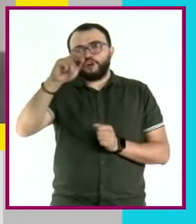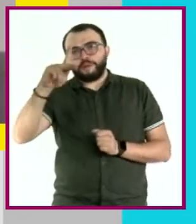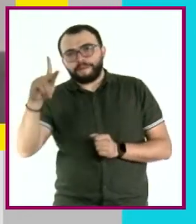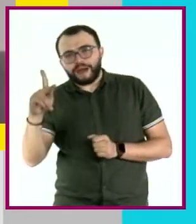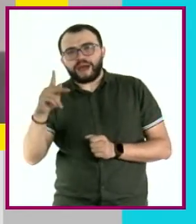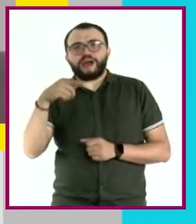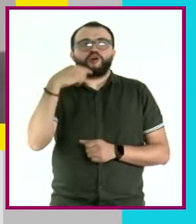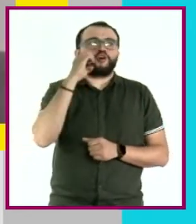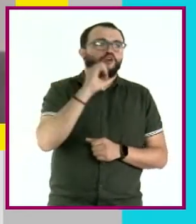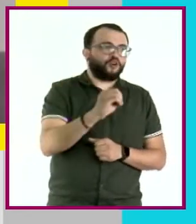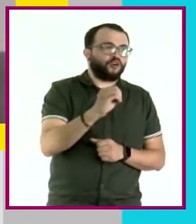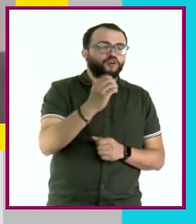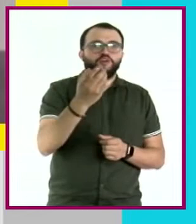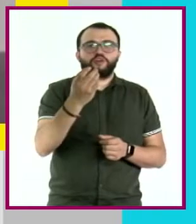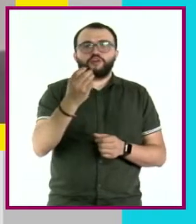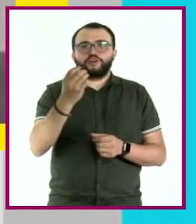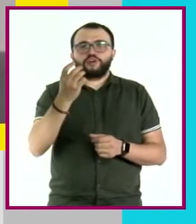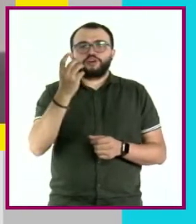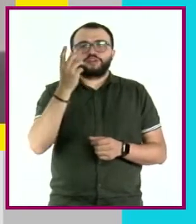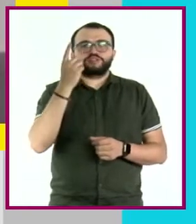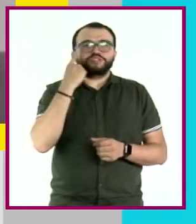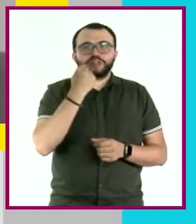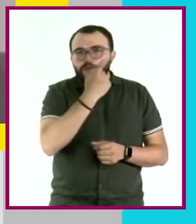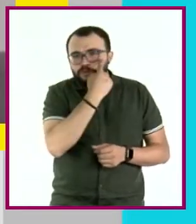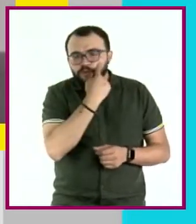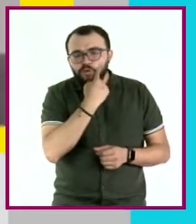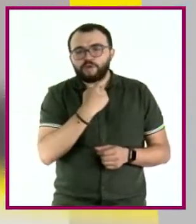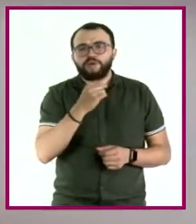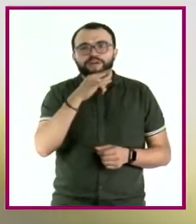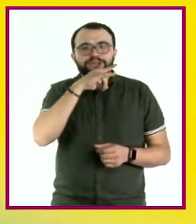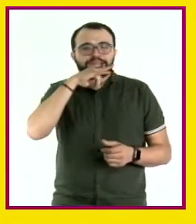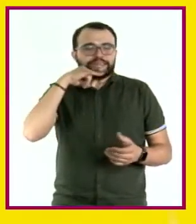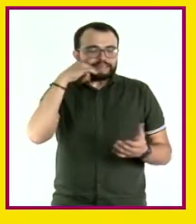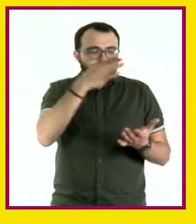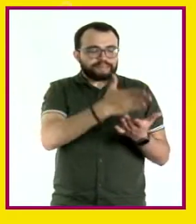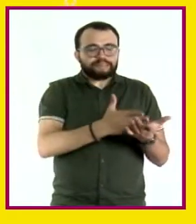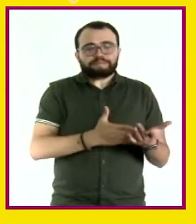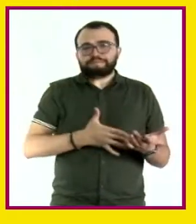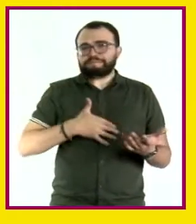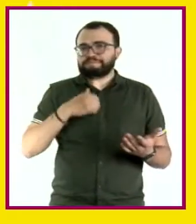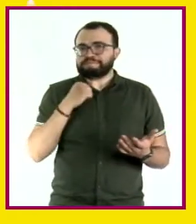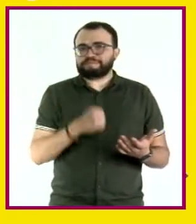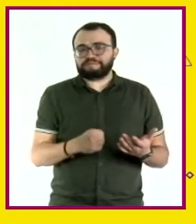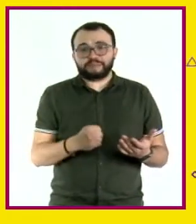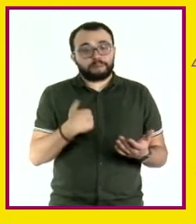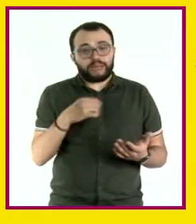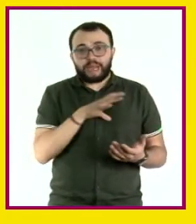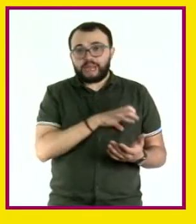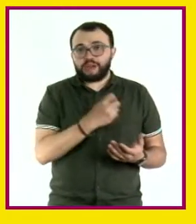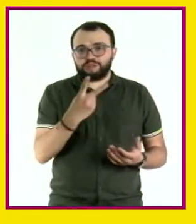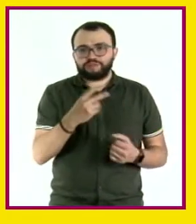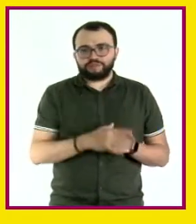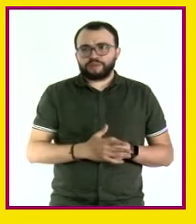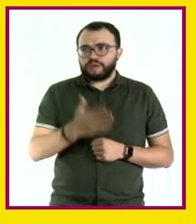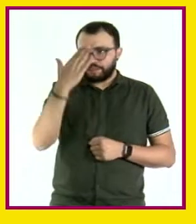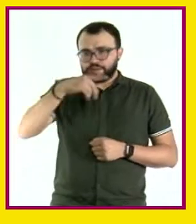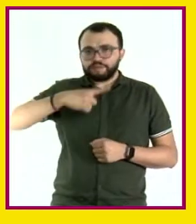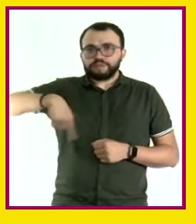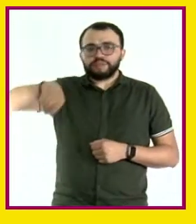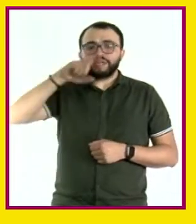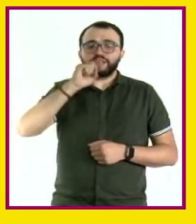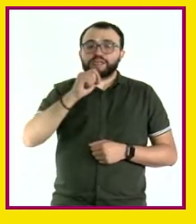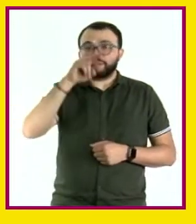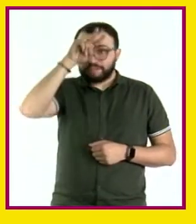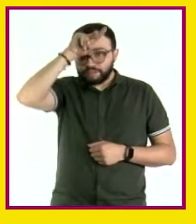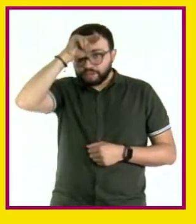jitomate, son buenísimas. Entonces, me encantan los dos. Sabemos que los insectos comestibles son una proteína de